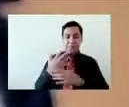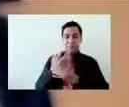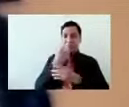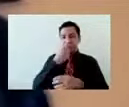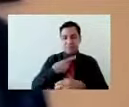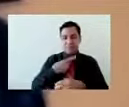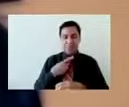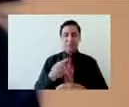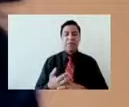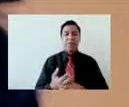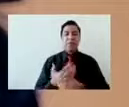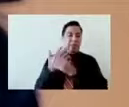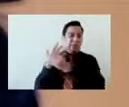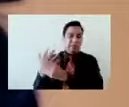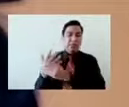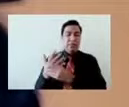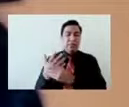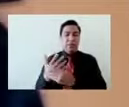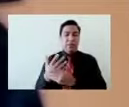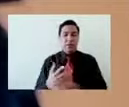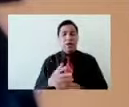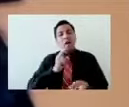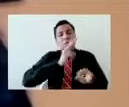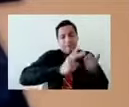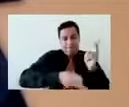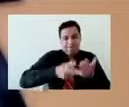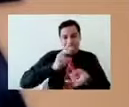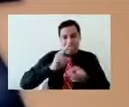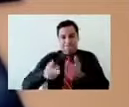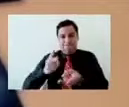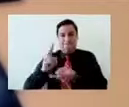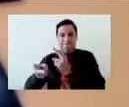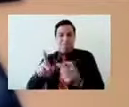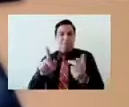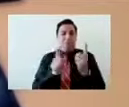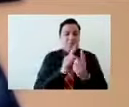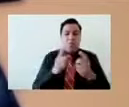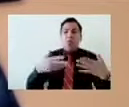que decía, hay que hablarnos de tú pero tratarnos de usted.